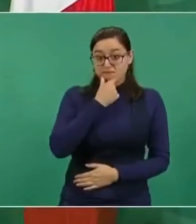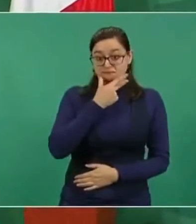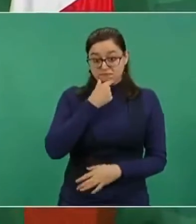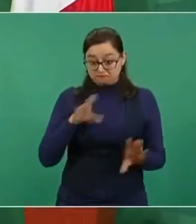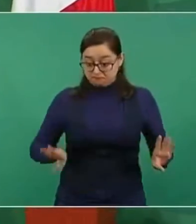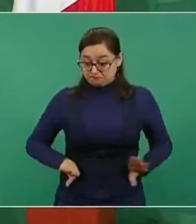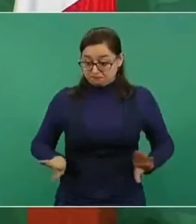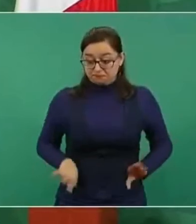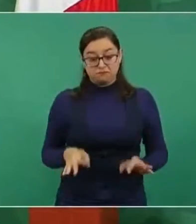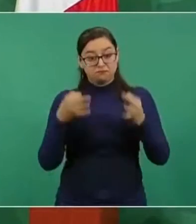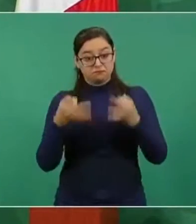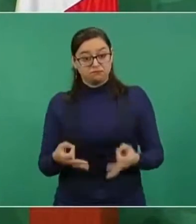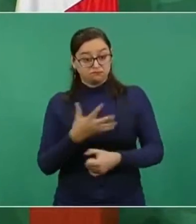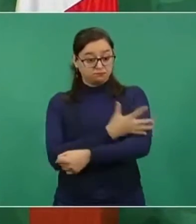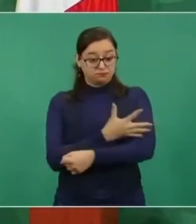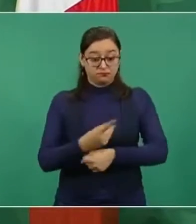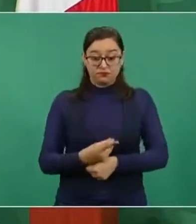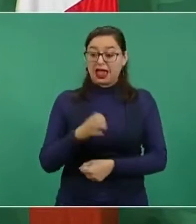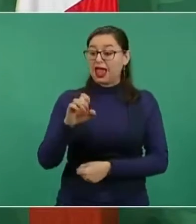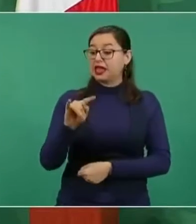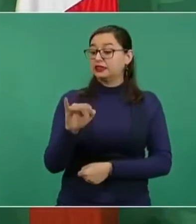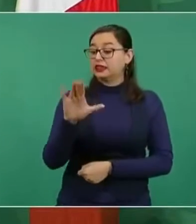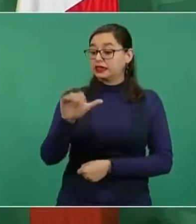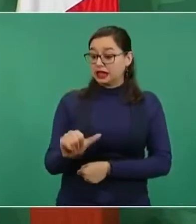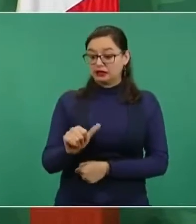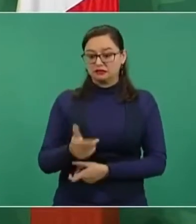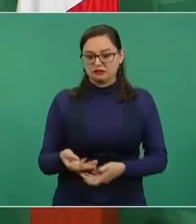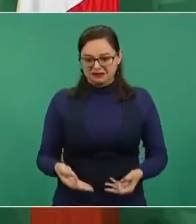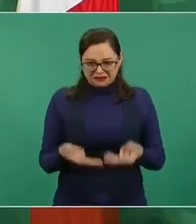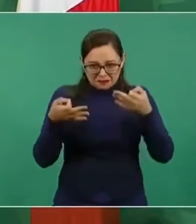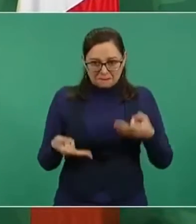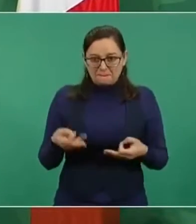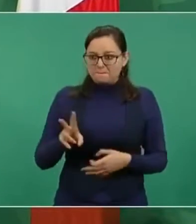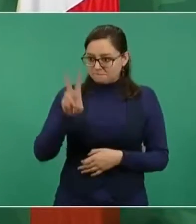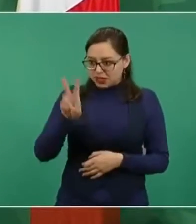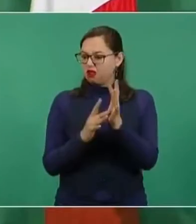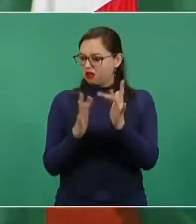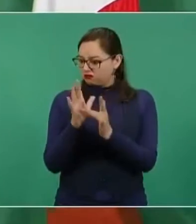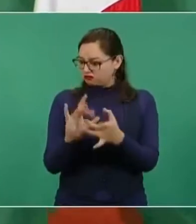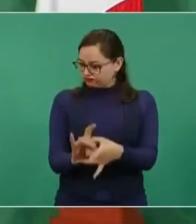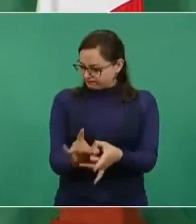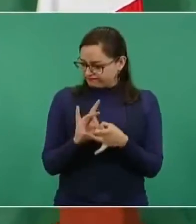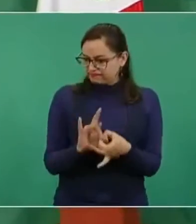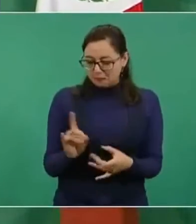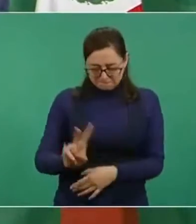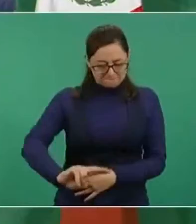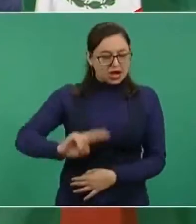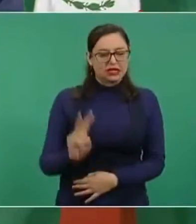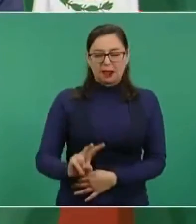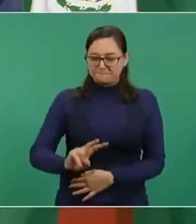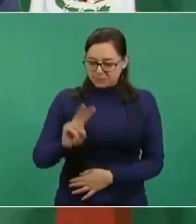moral, y diría verdaderamente cristiano, no estaría